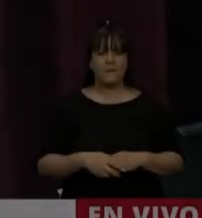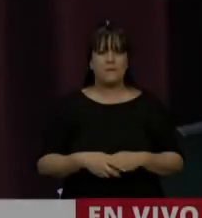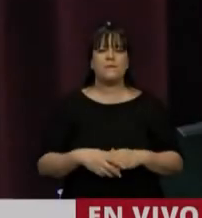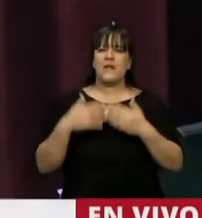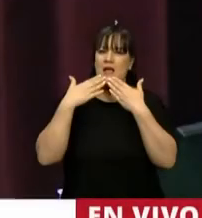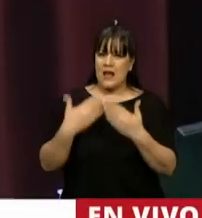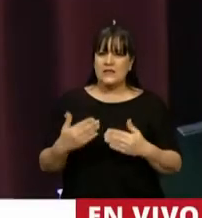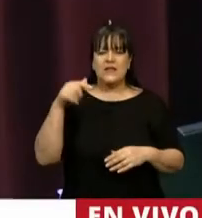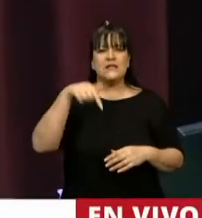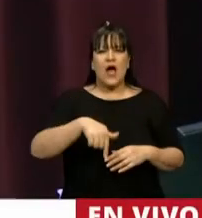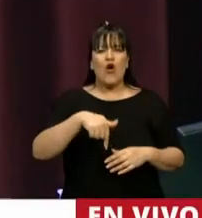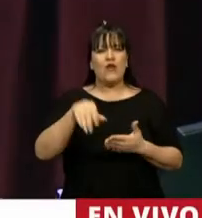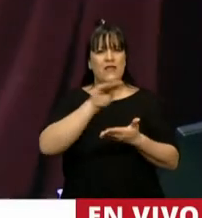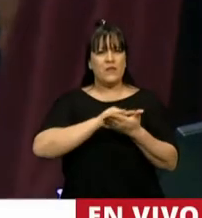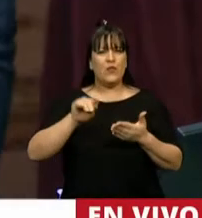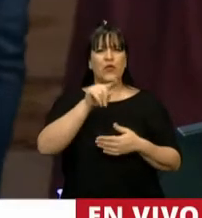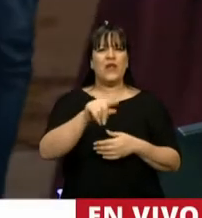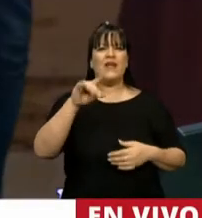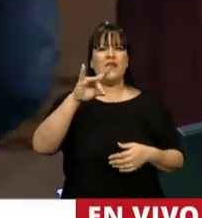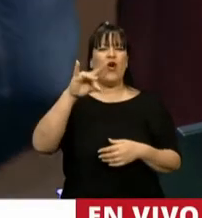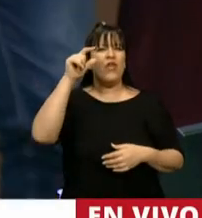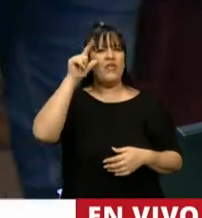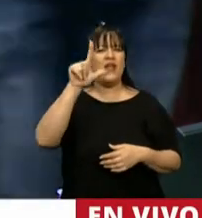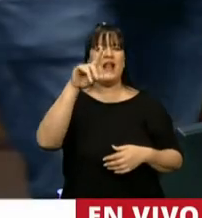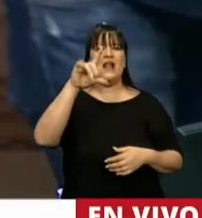Tiene la palabra la diputada Paola Bezbecián.